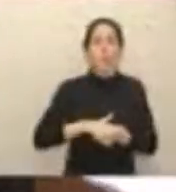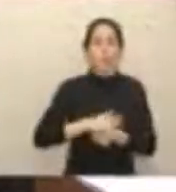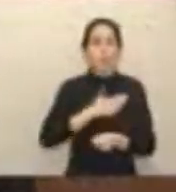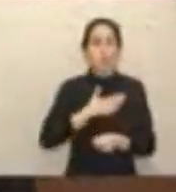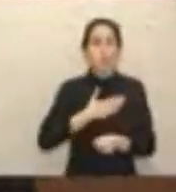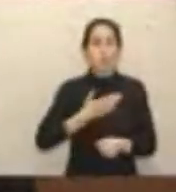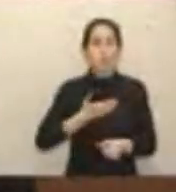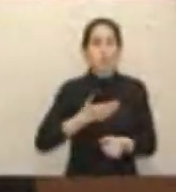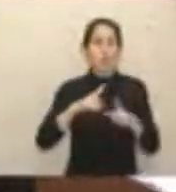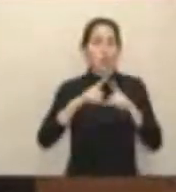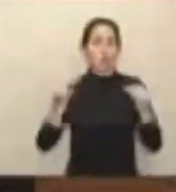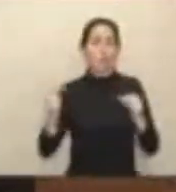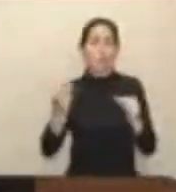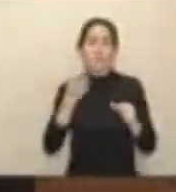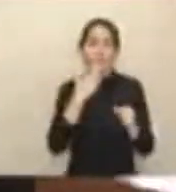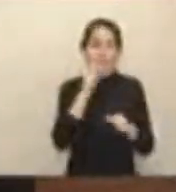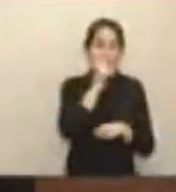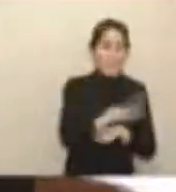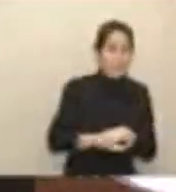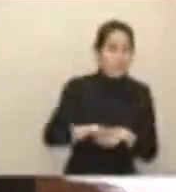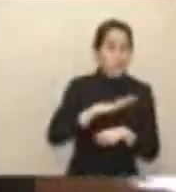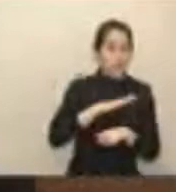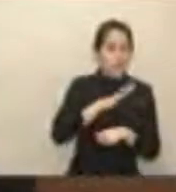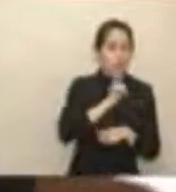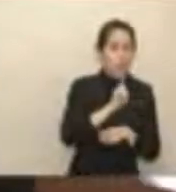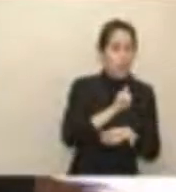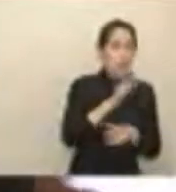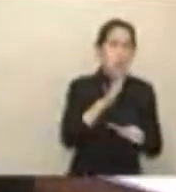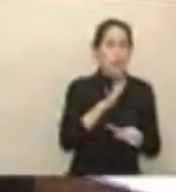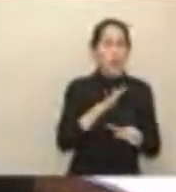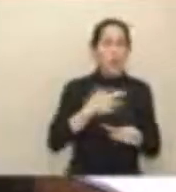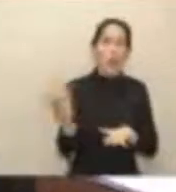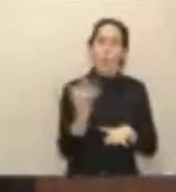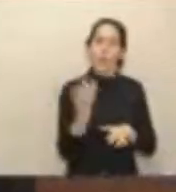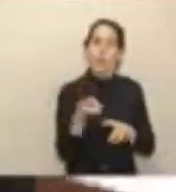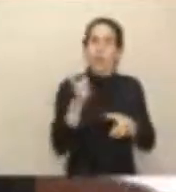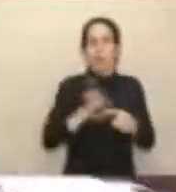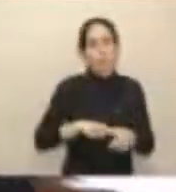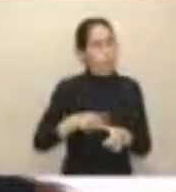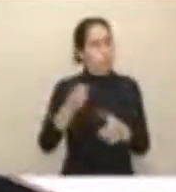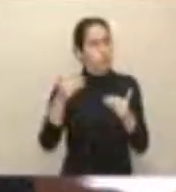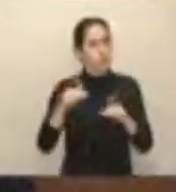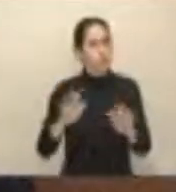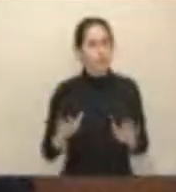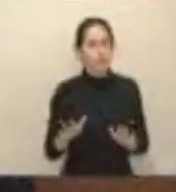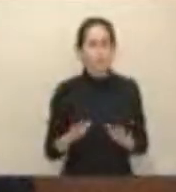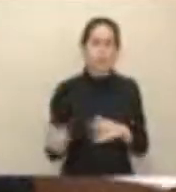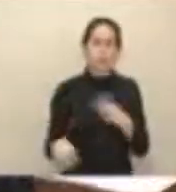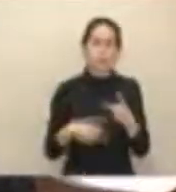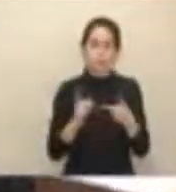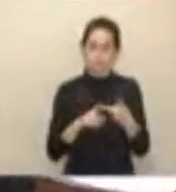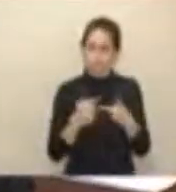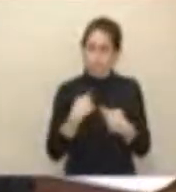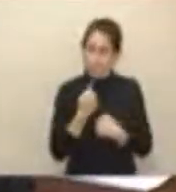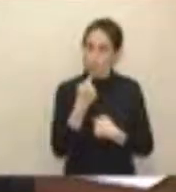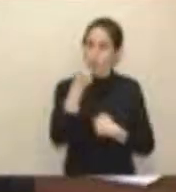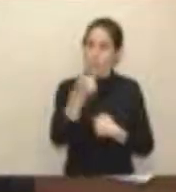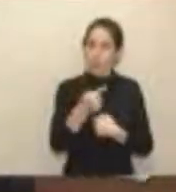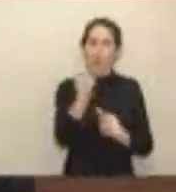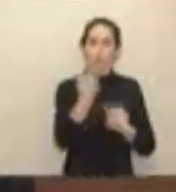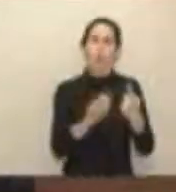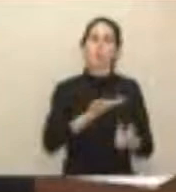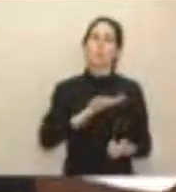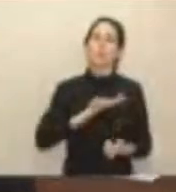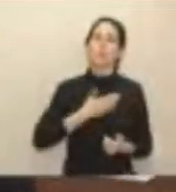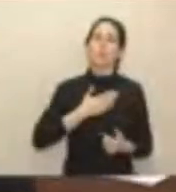asturianos, si eventualmente tienen niños en esta edad, tengan necesariamente que acogerse. Y en segundo término, también le digo, hay ayuntamientos